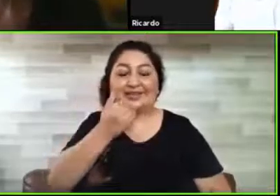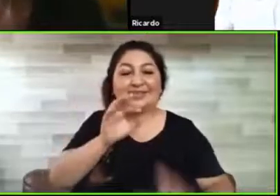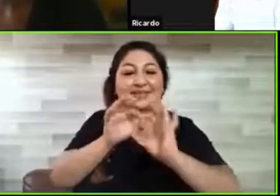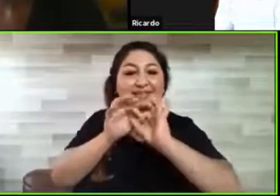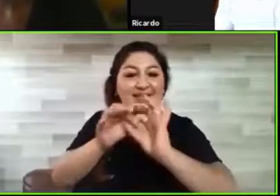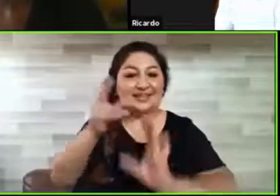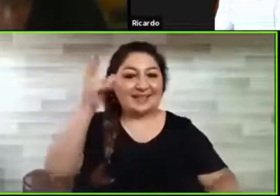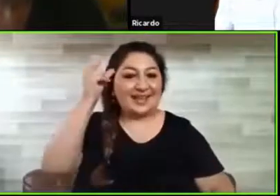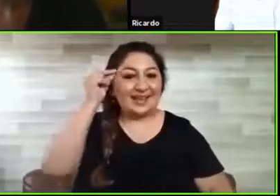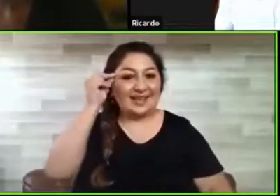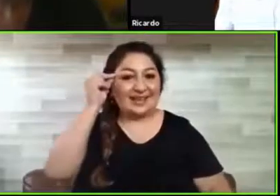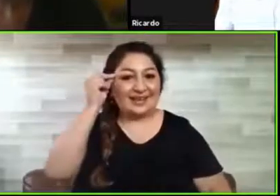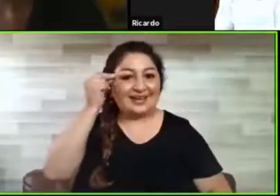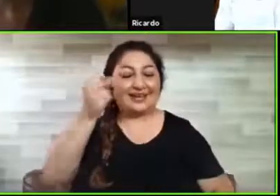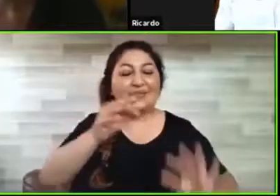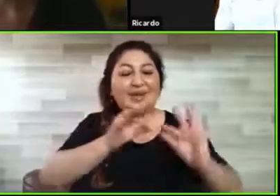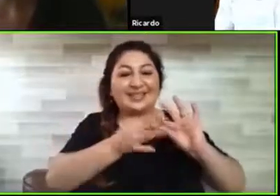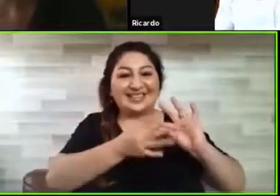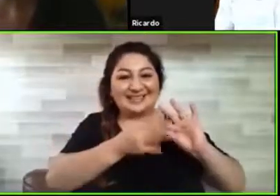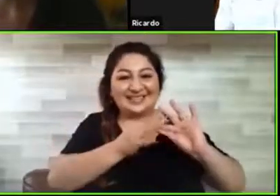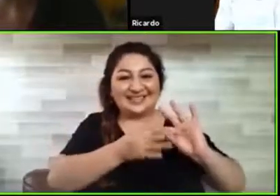por toda la interpretación.